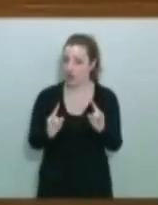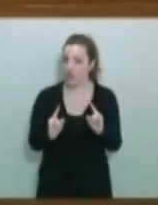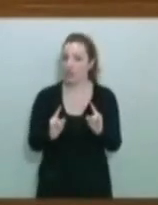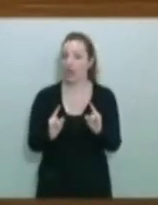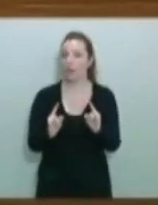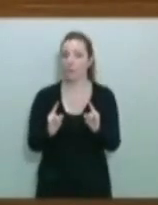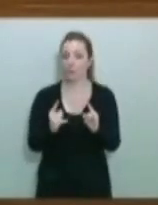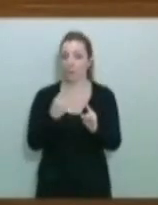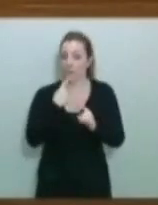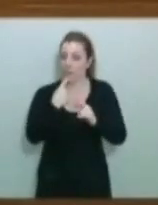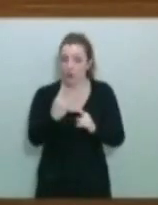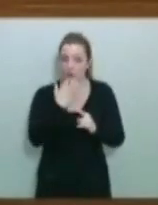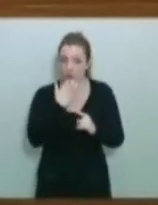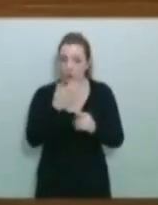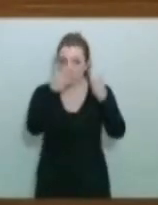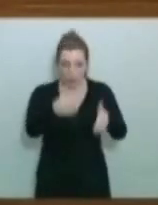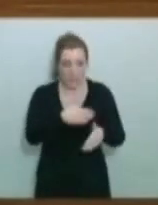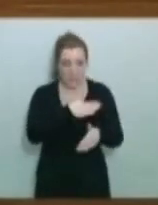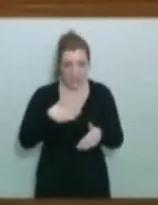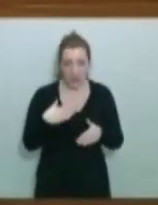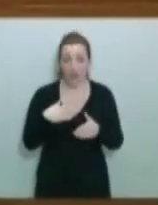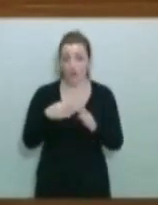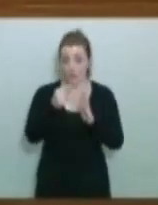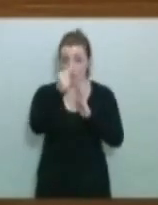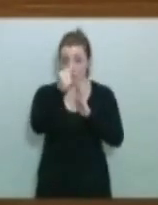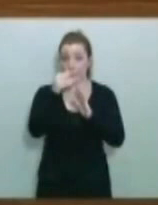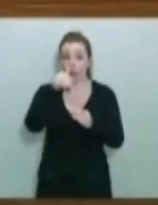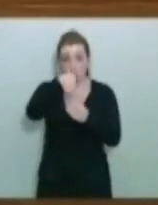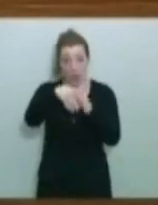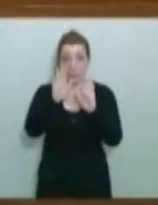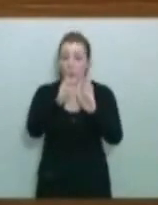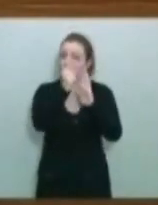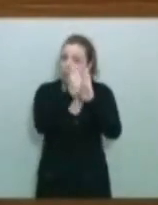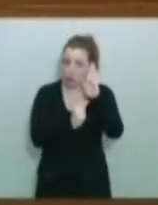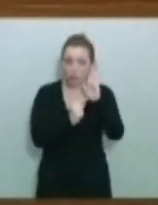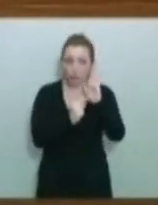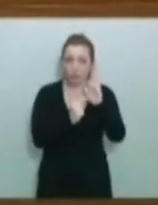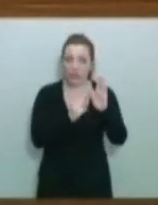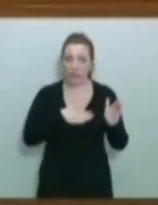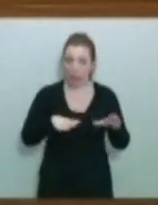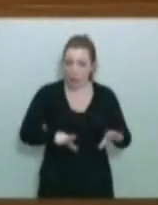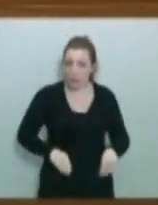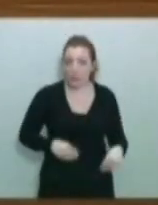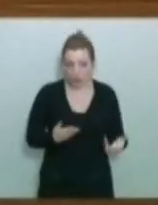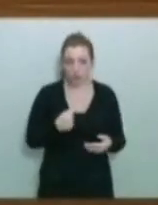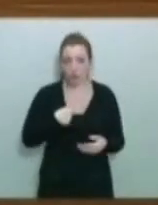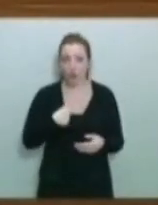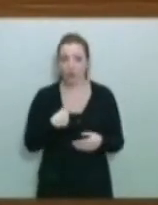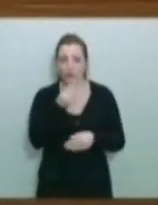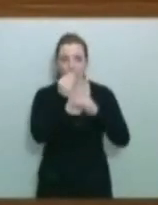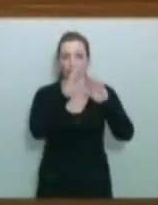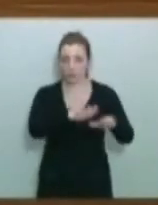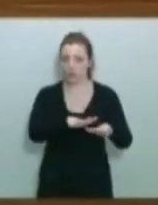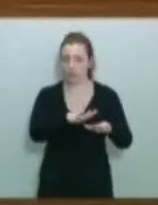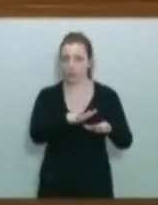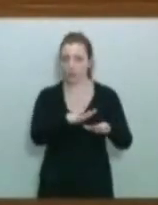digo que si usted estuviese en disposición de aceptar la votación por puntos, yo estaría dispuesto, podría votarle favorablemente este punto, porque